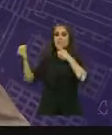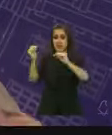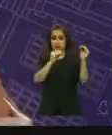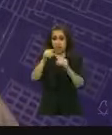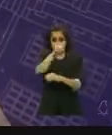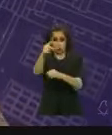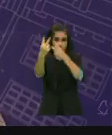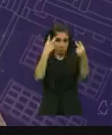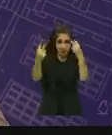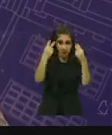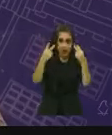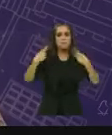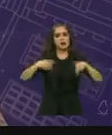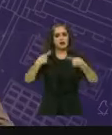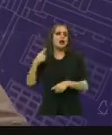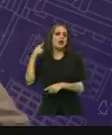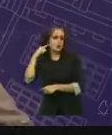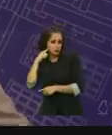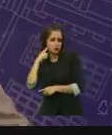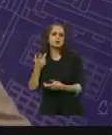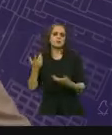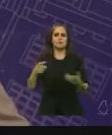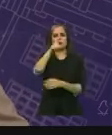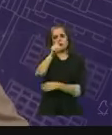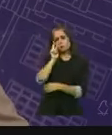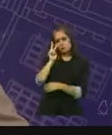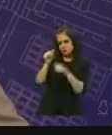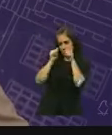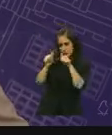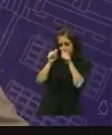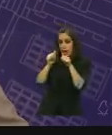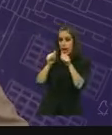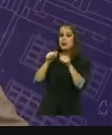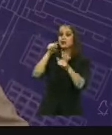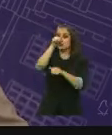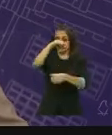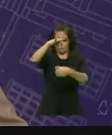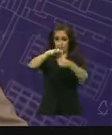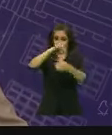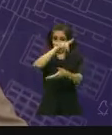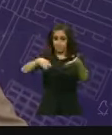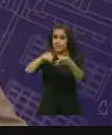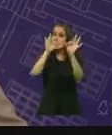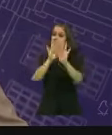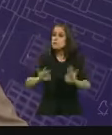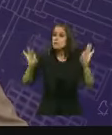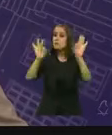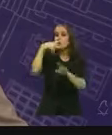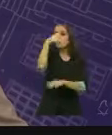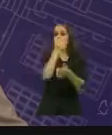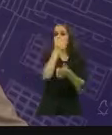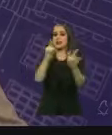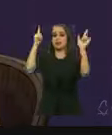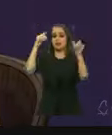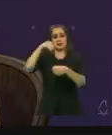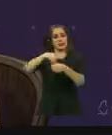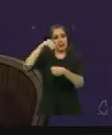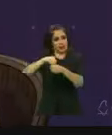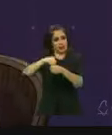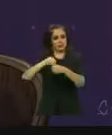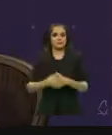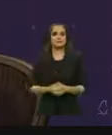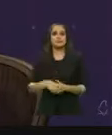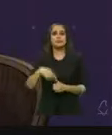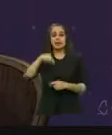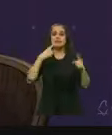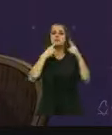nos ve y escucha, es la parte esencial, nunca lo olvide. En esta ciudad, las elecciones son nuestras y el voto es libre y secreto. El formato del debate